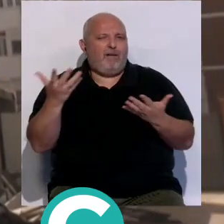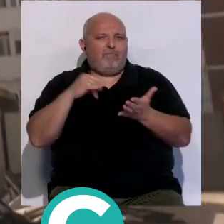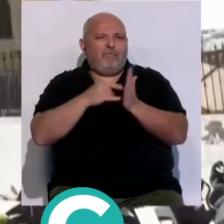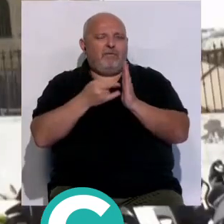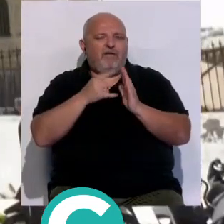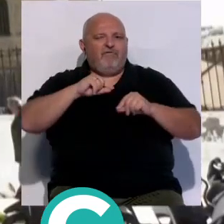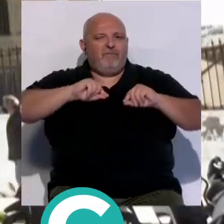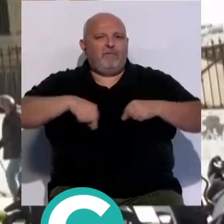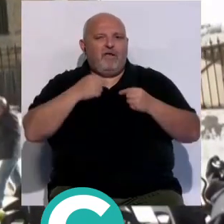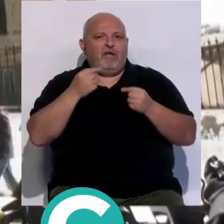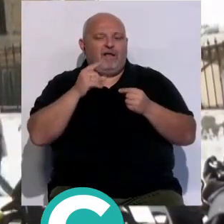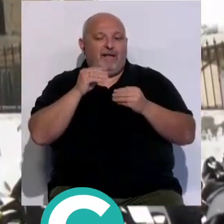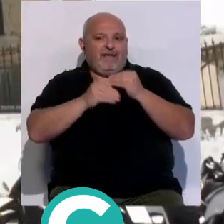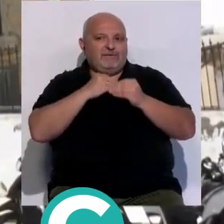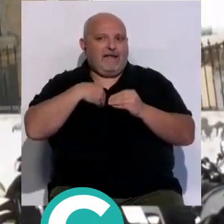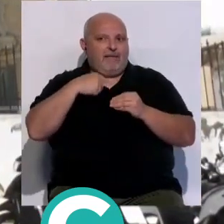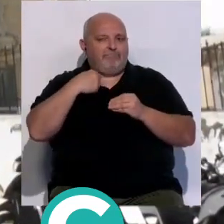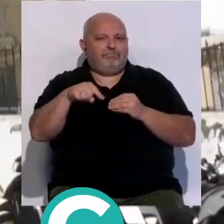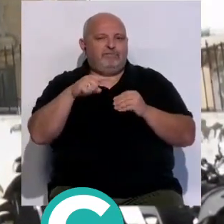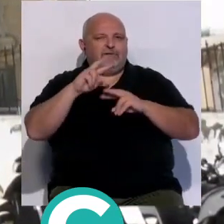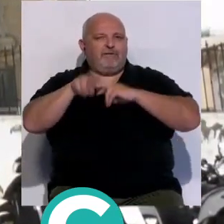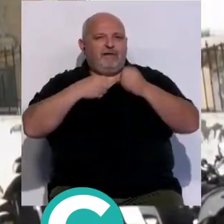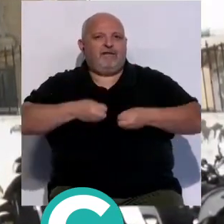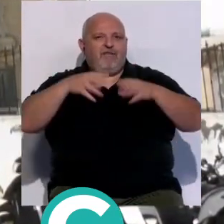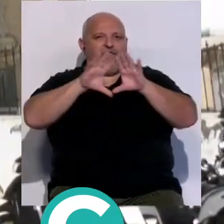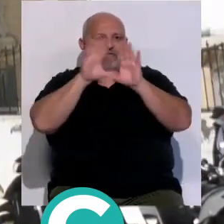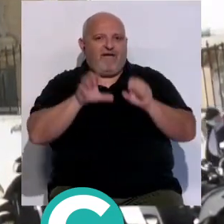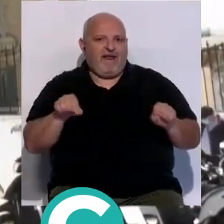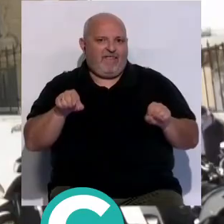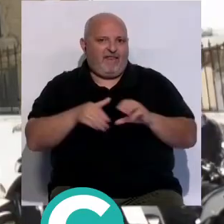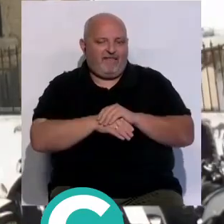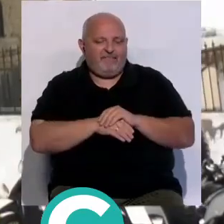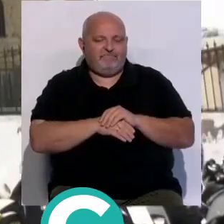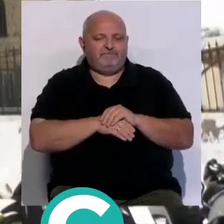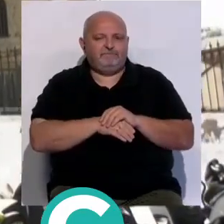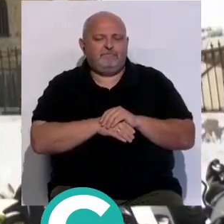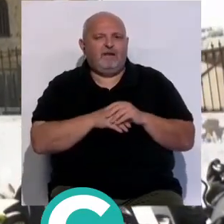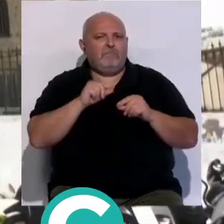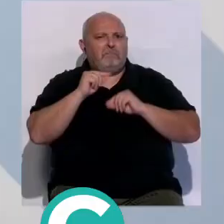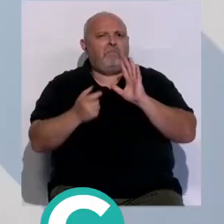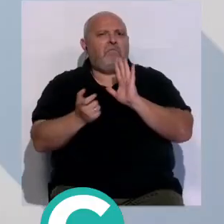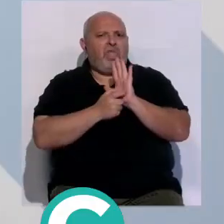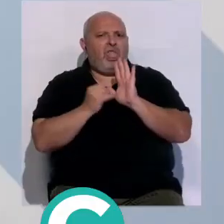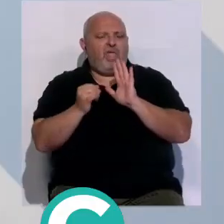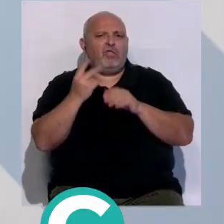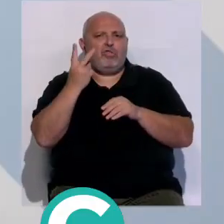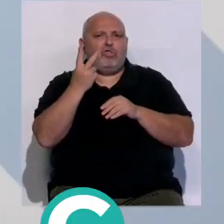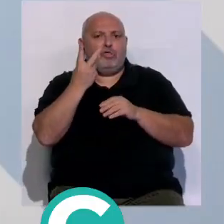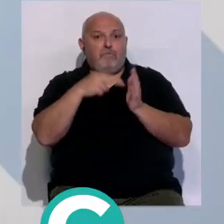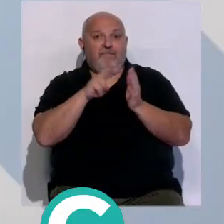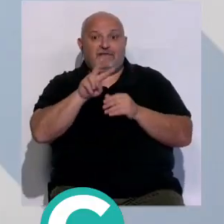para la firma del convenio que debe dar paso a la rehabilitación de Valcárcel que hay en el presupuesto de la Junta de Andalucía 2023